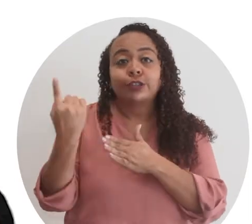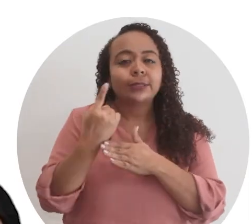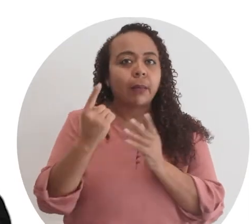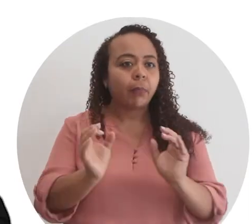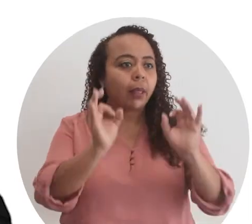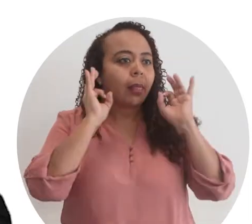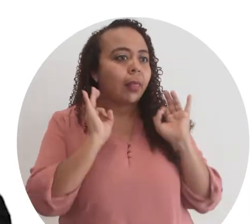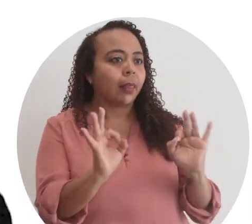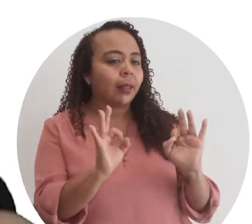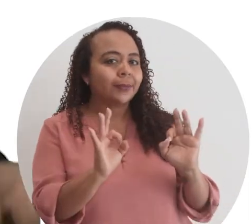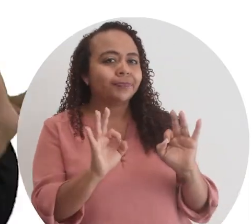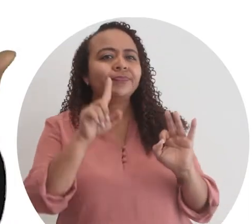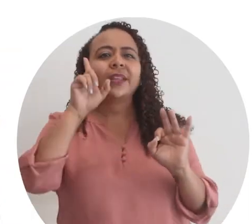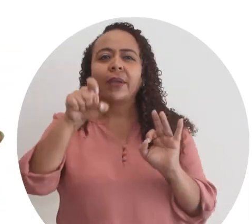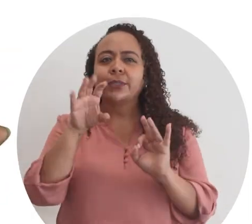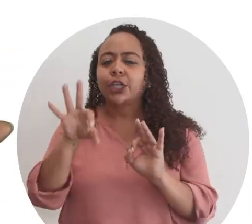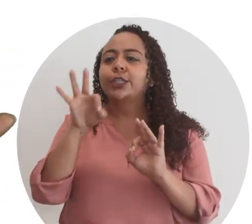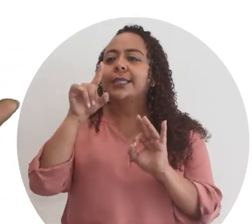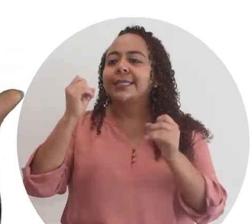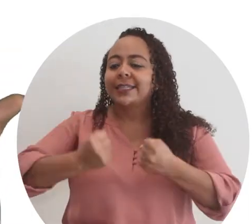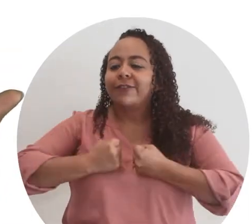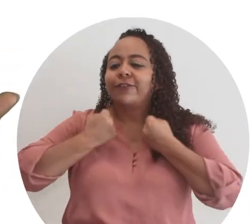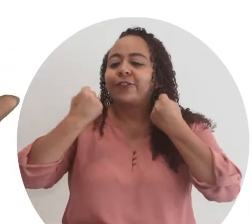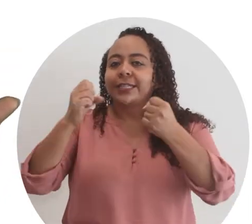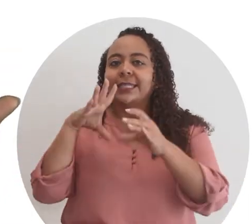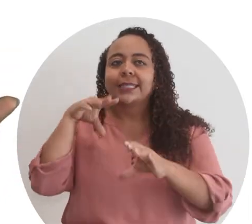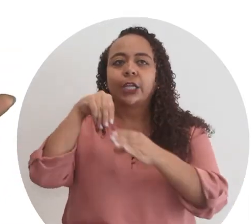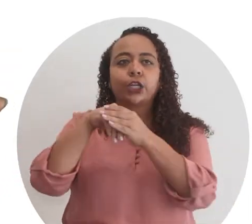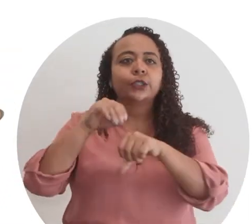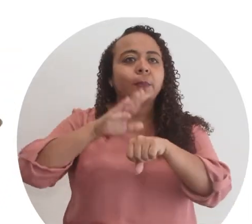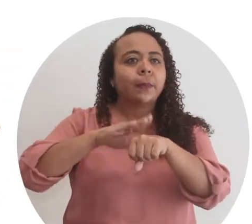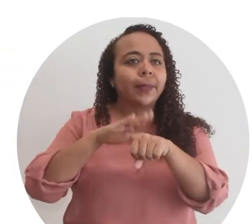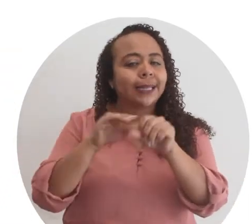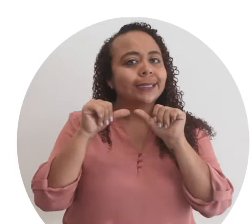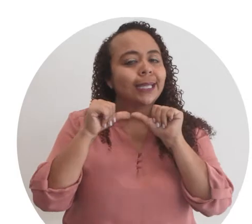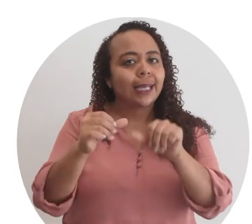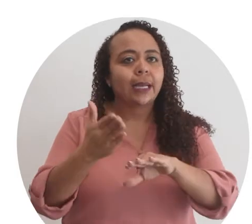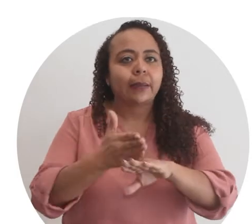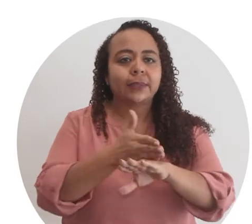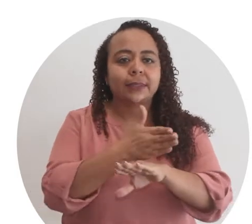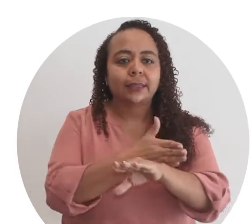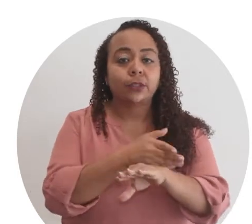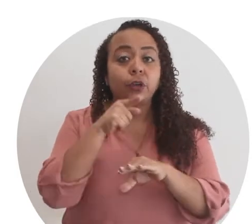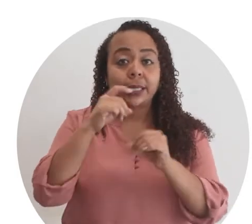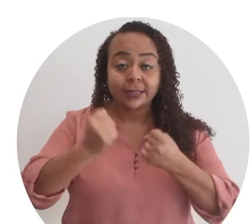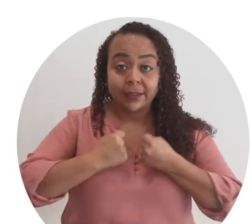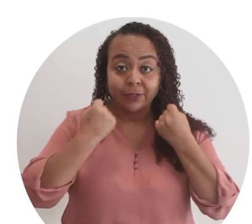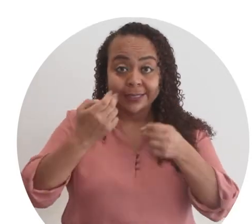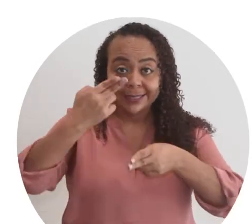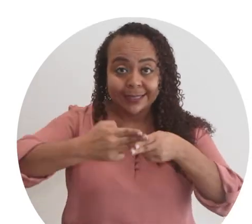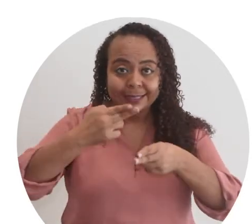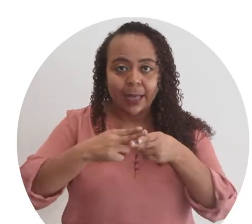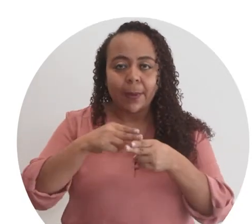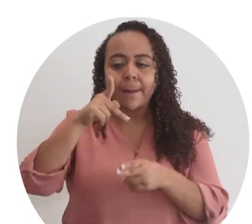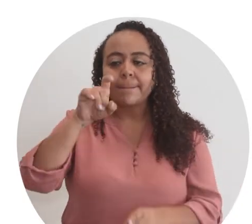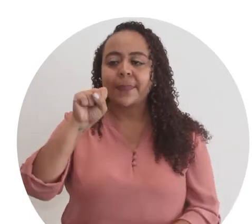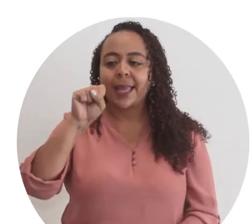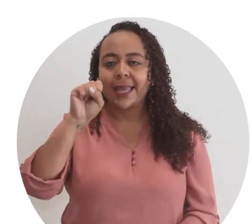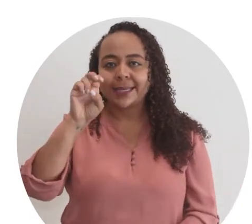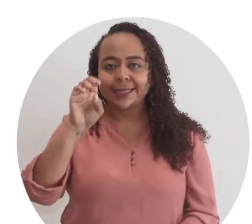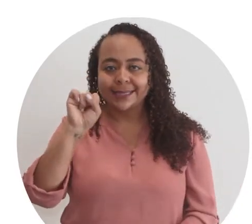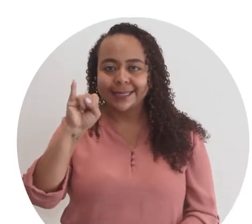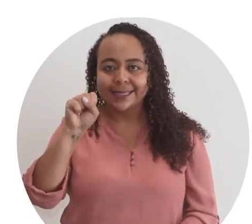salga como queremos, tenemos que encontrar esa fuerza interior que nos permite seguir avanzando. Esta fuerza se llama